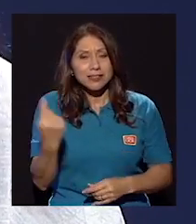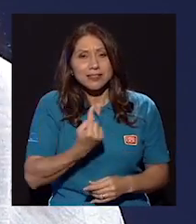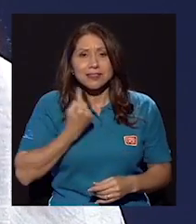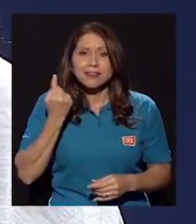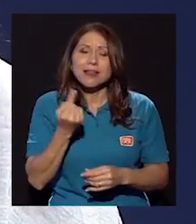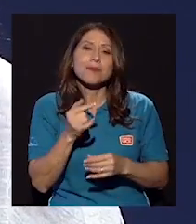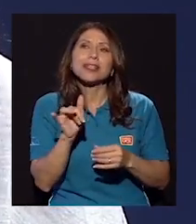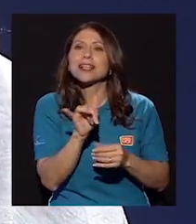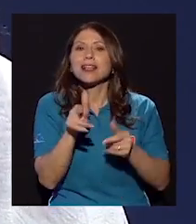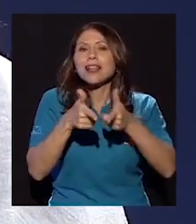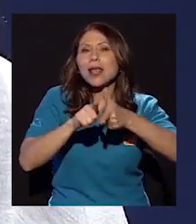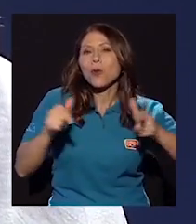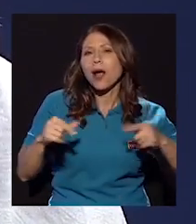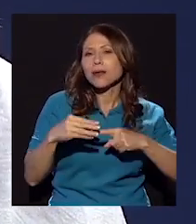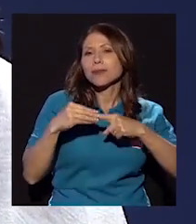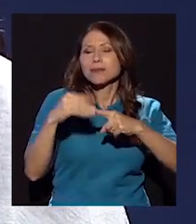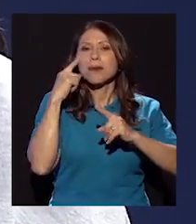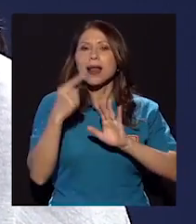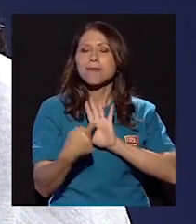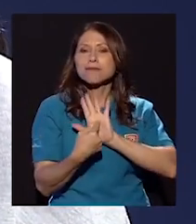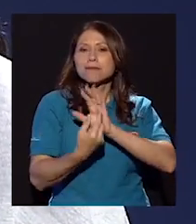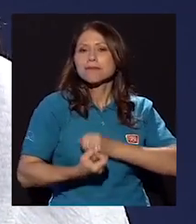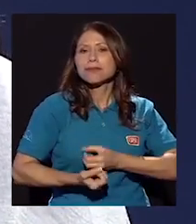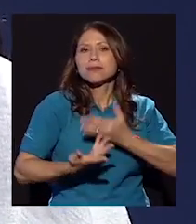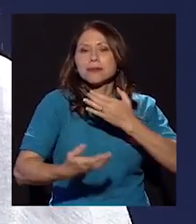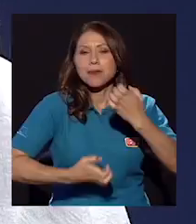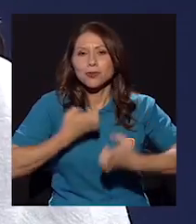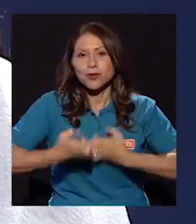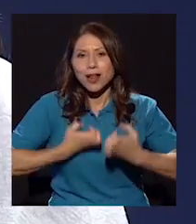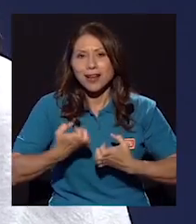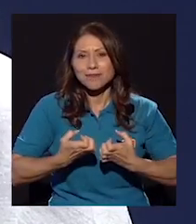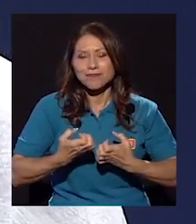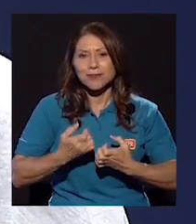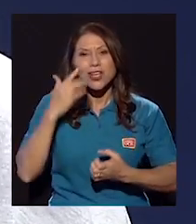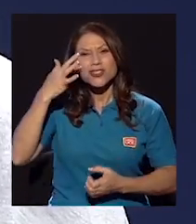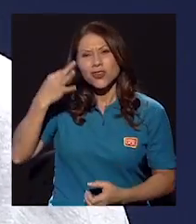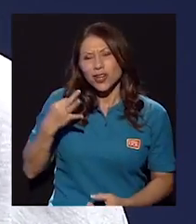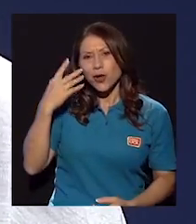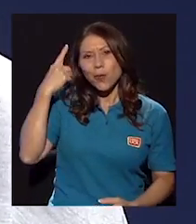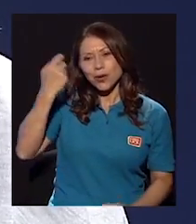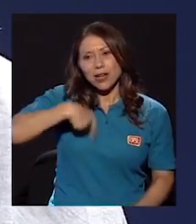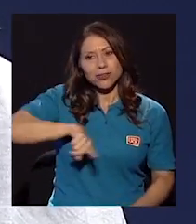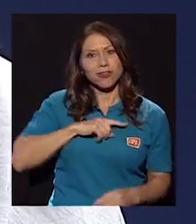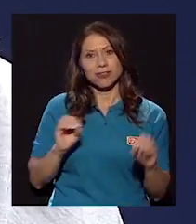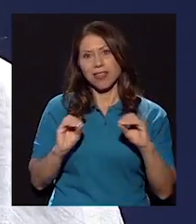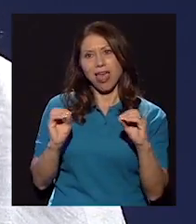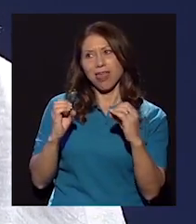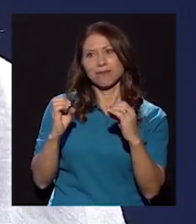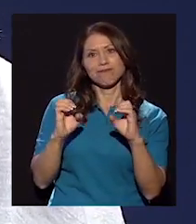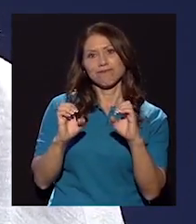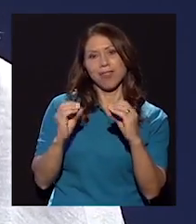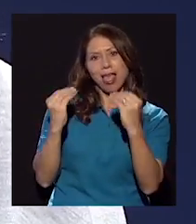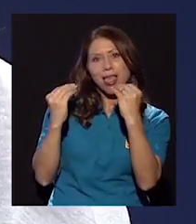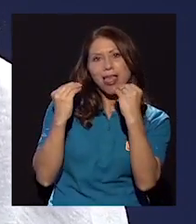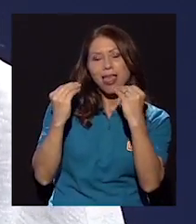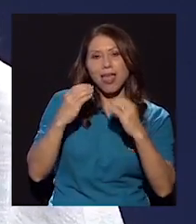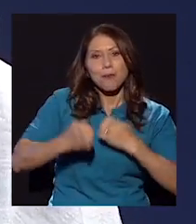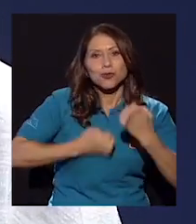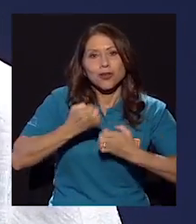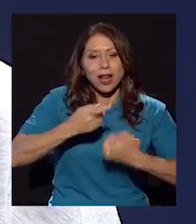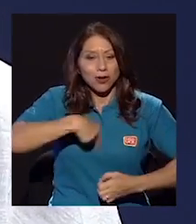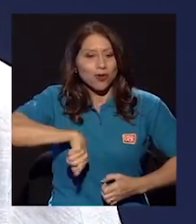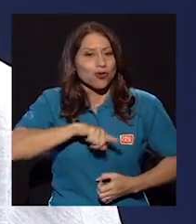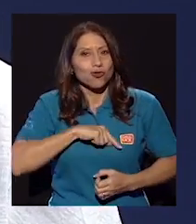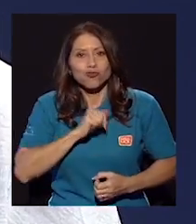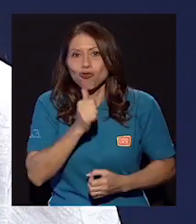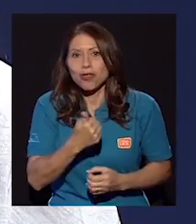lenguaje privilegiado para lo emocional. Yo creo que es en gran parte porque no tenemos una educación emocional, no tenemos vocabulario para expresar